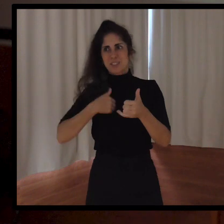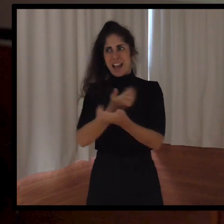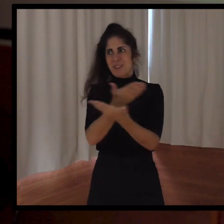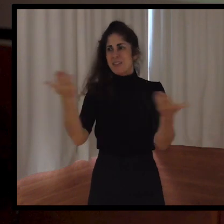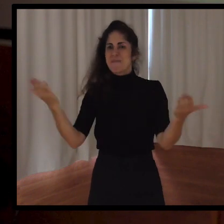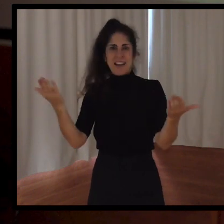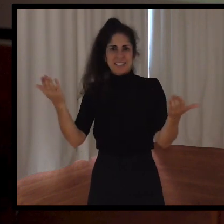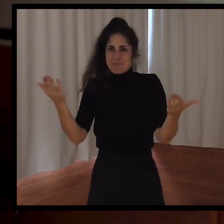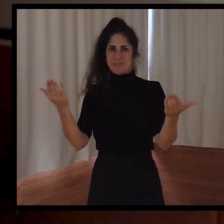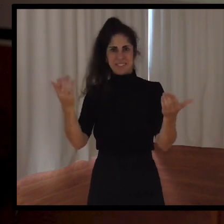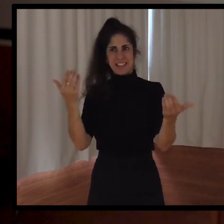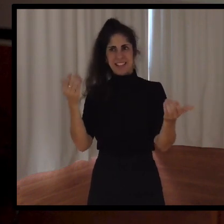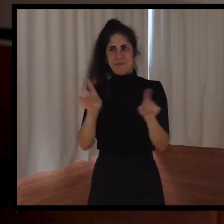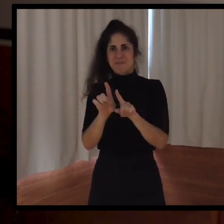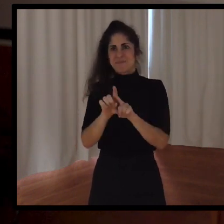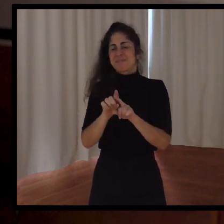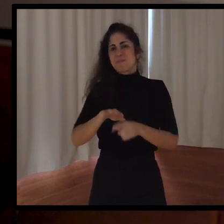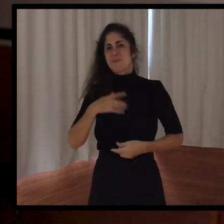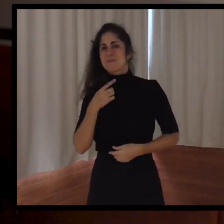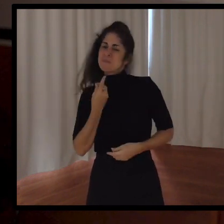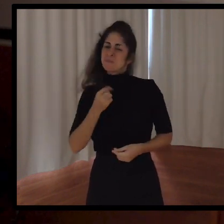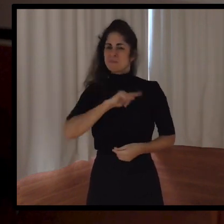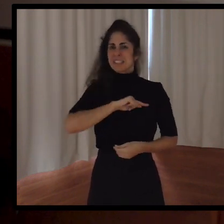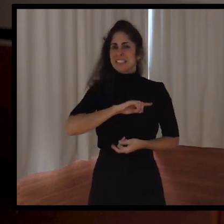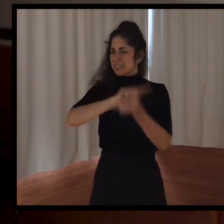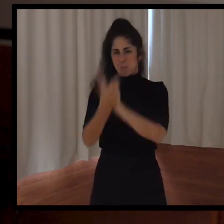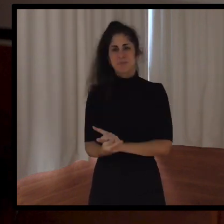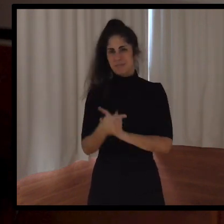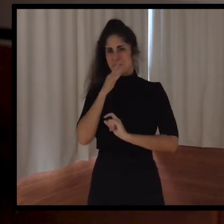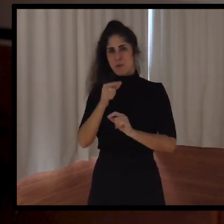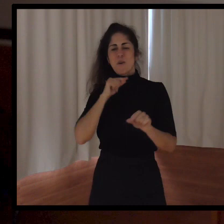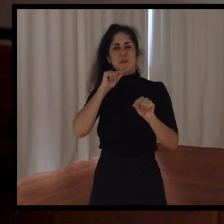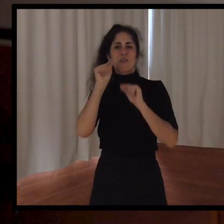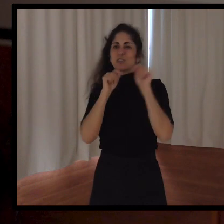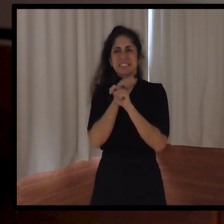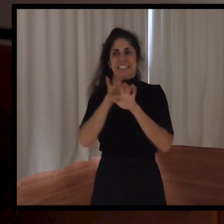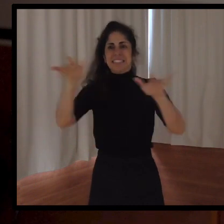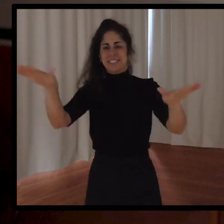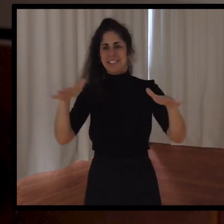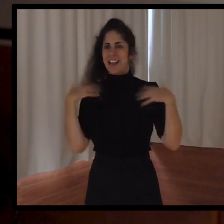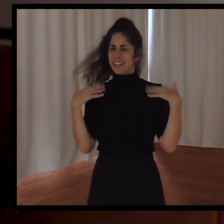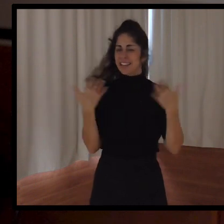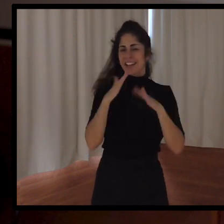día gris, pero al llegar ello ya es un día espléndido de colores, de sonrisas y de amabilidad.